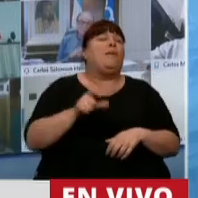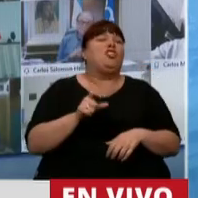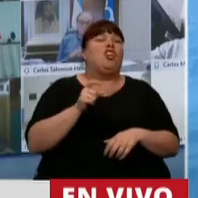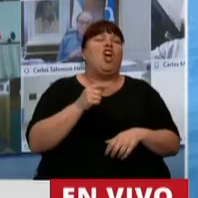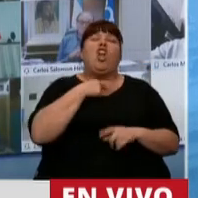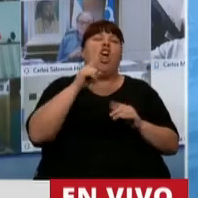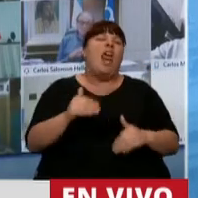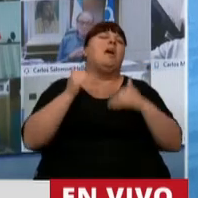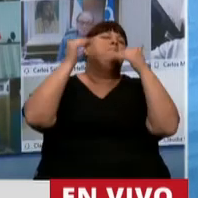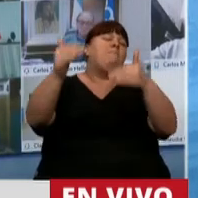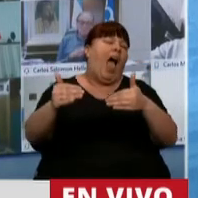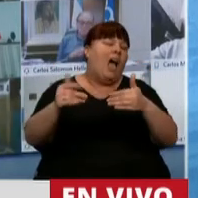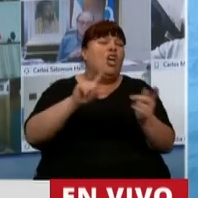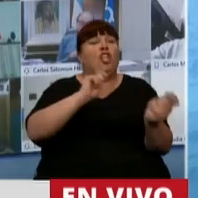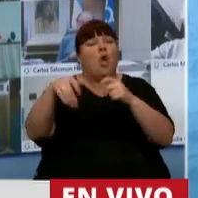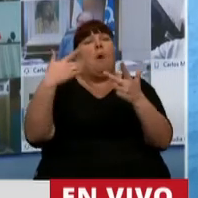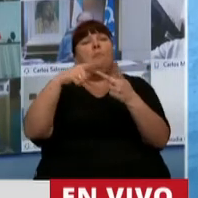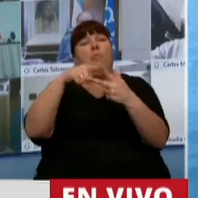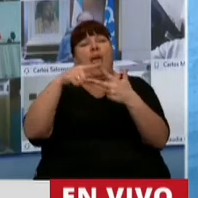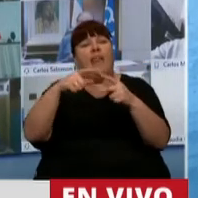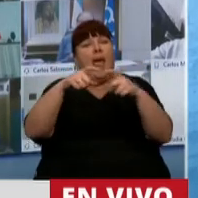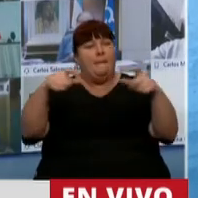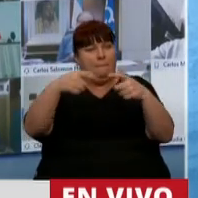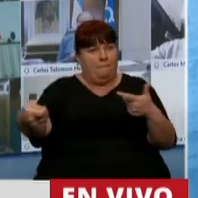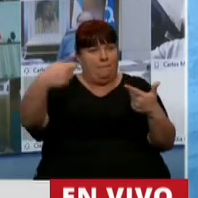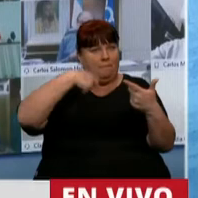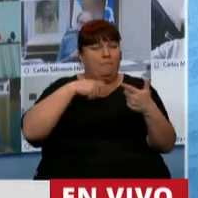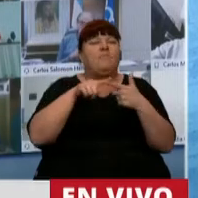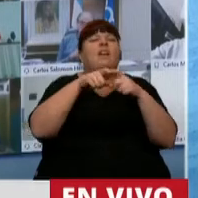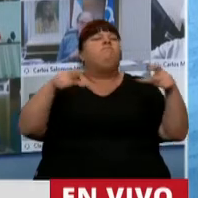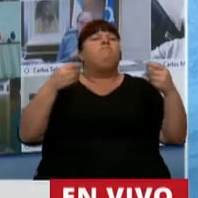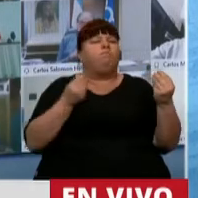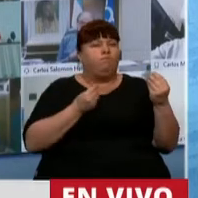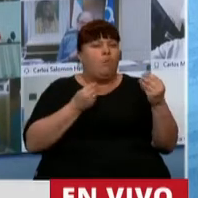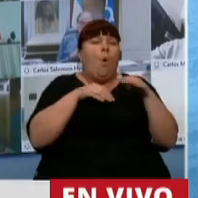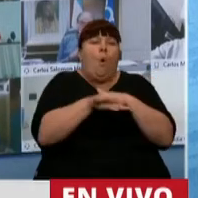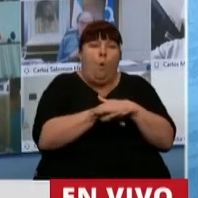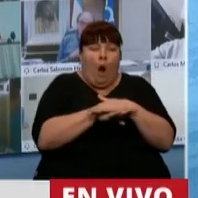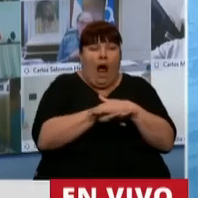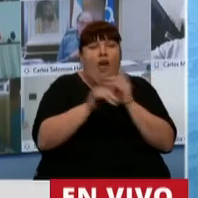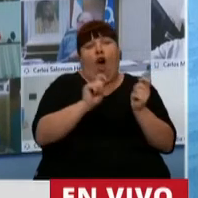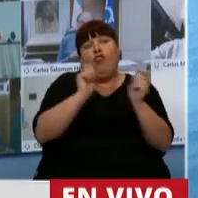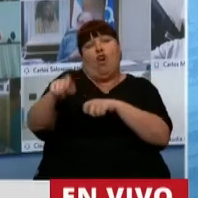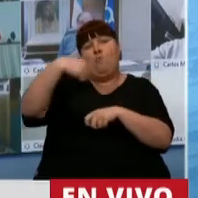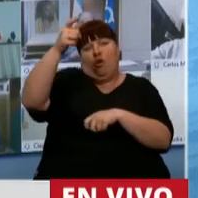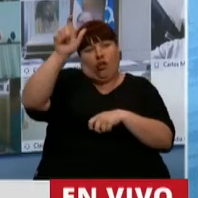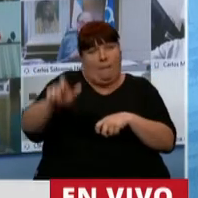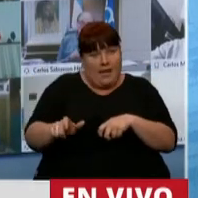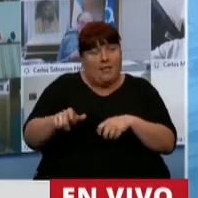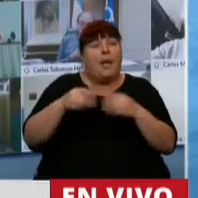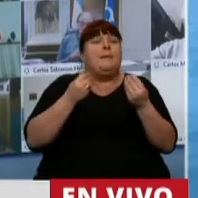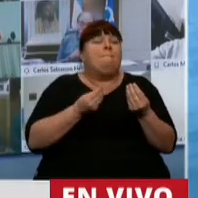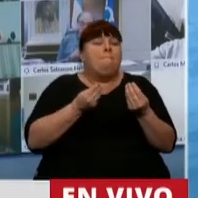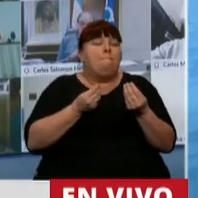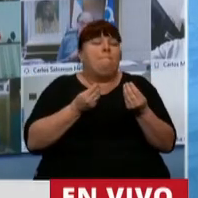quiere reprogramar tiene la alternativa de recibir un voucher y ese voucher usarlo o transferirlo para